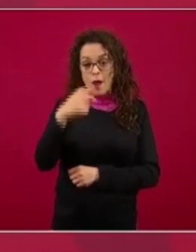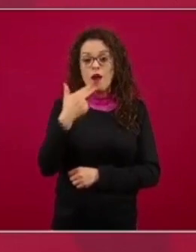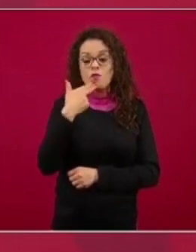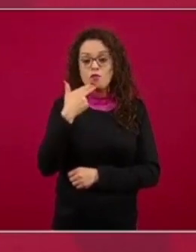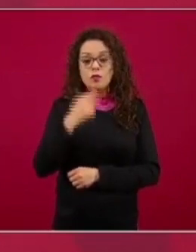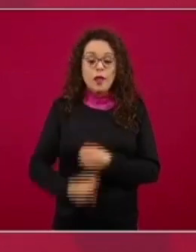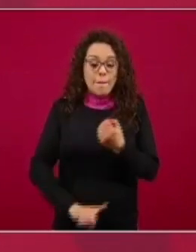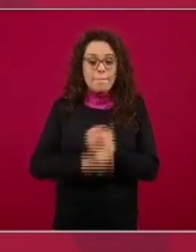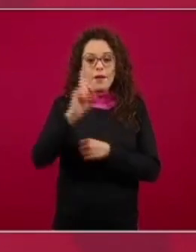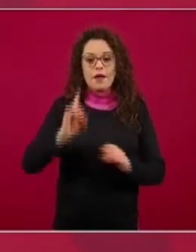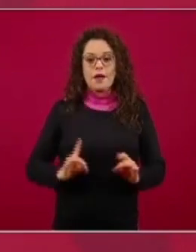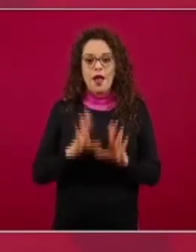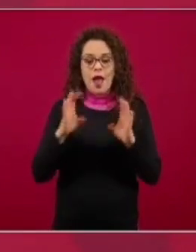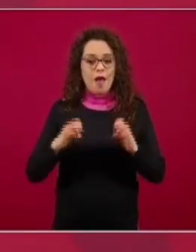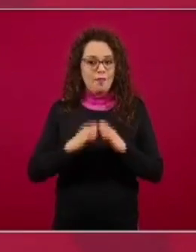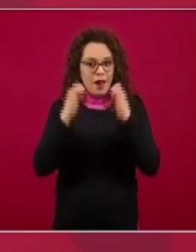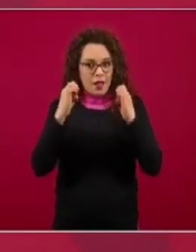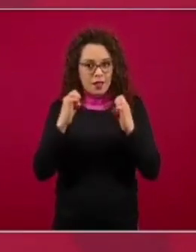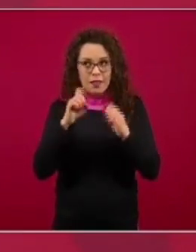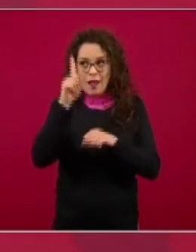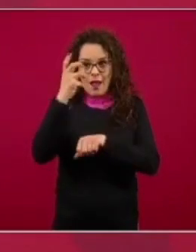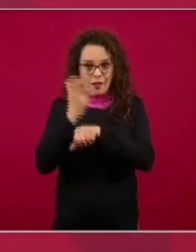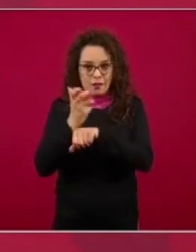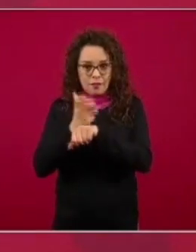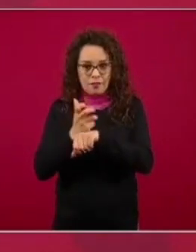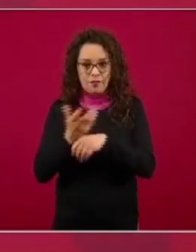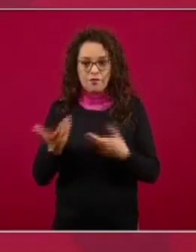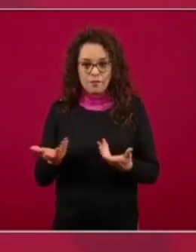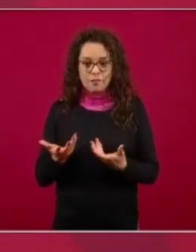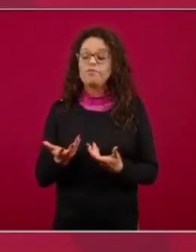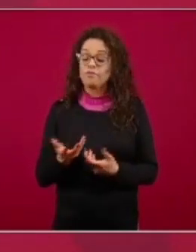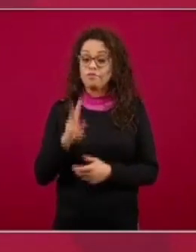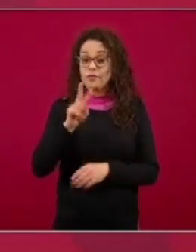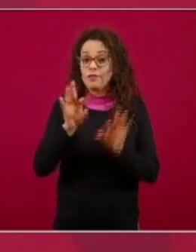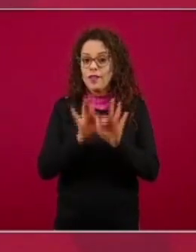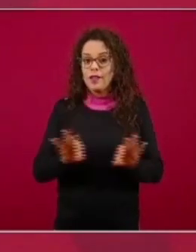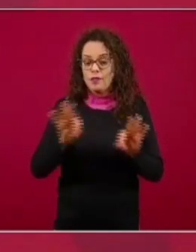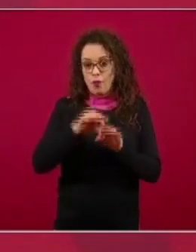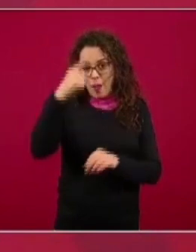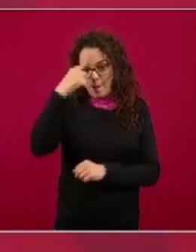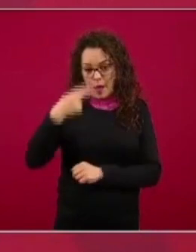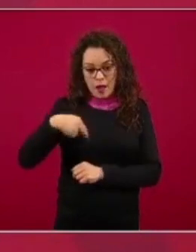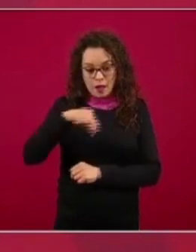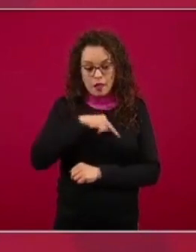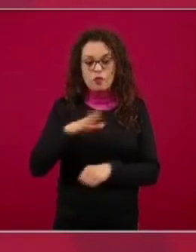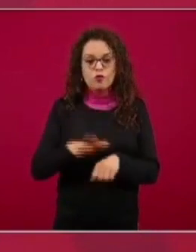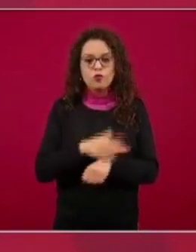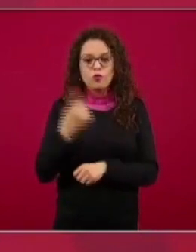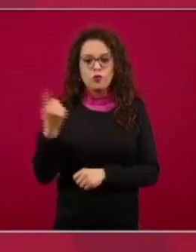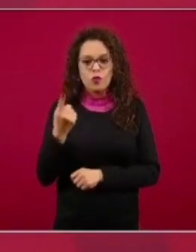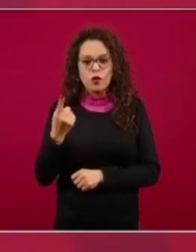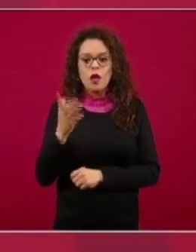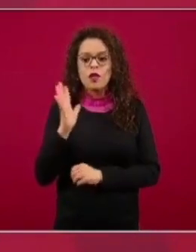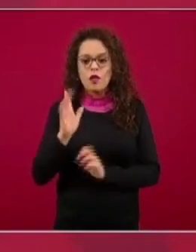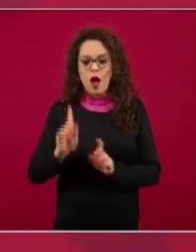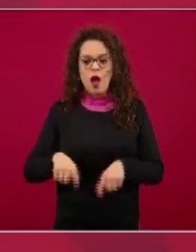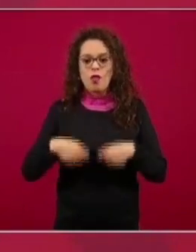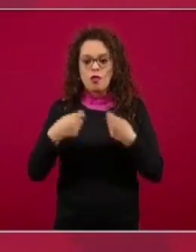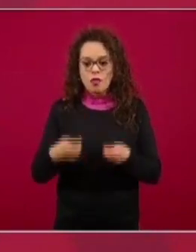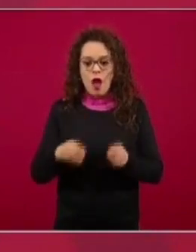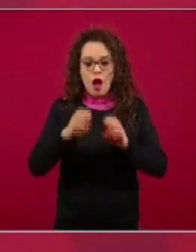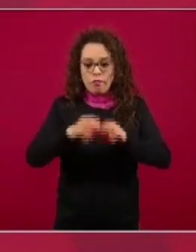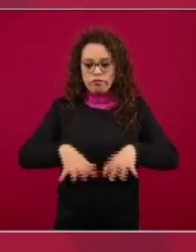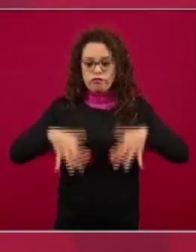alimentos de Estados Unidos fue muy instrumental para nosotros dado que lo hicieron patente con una sesión